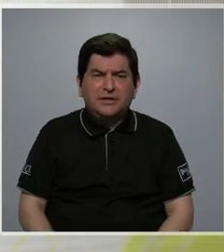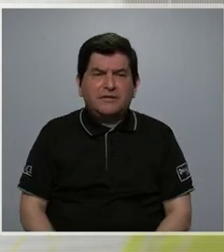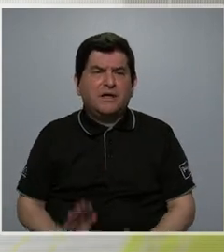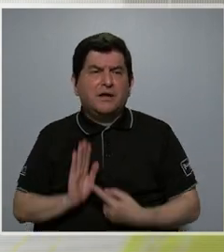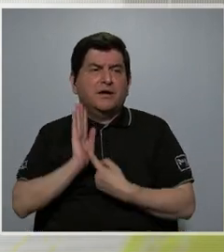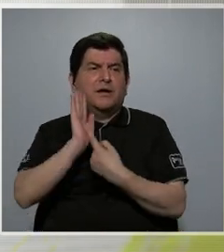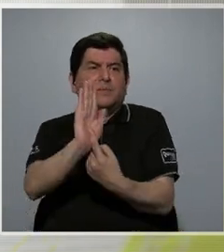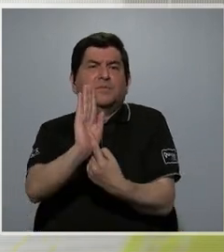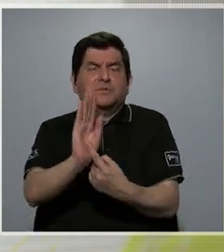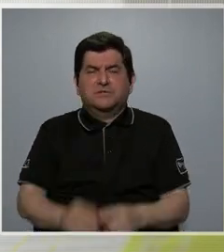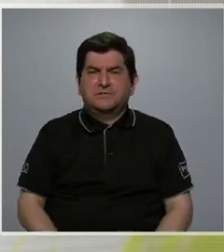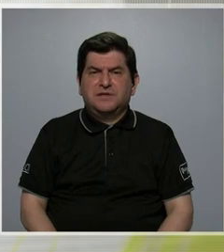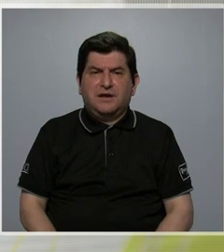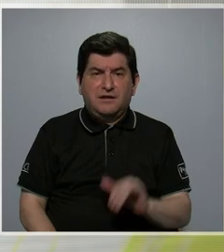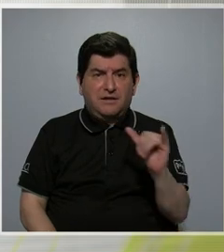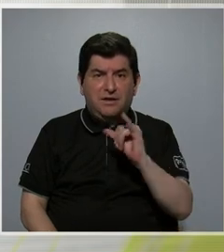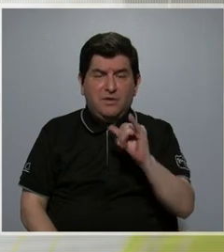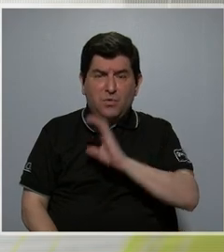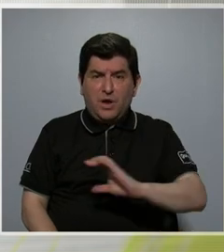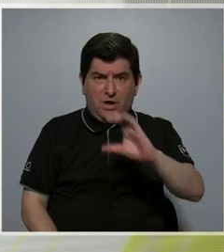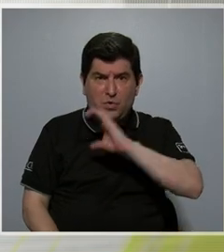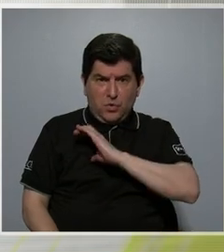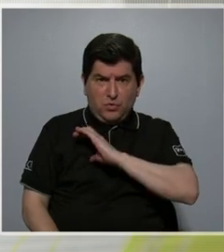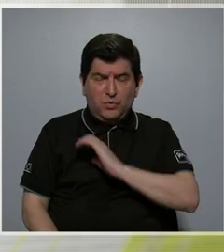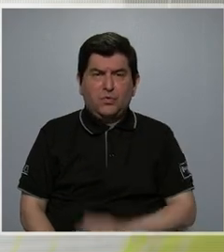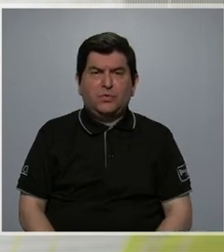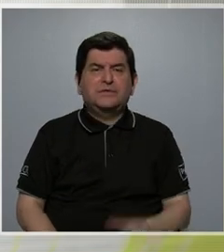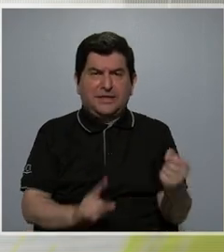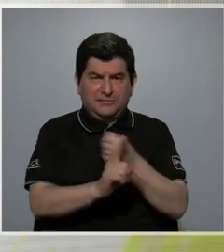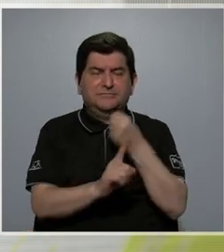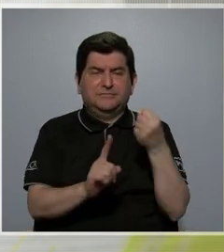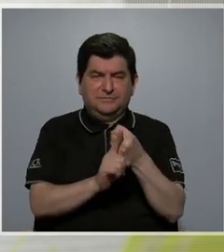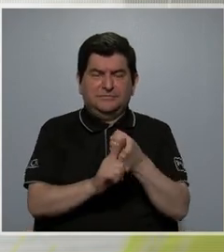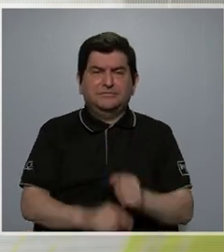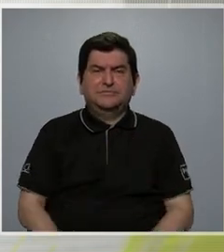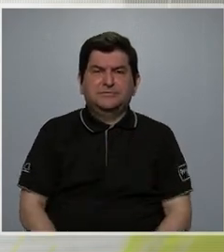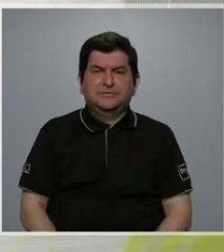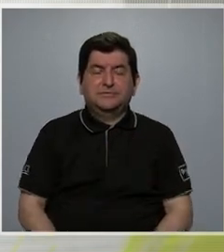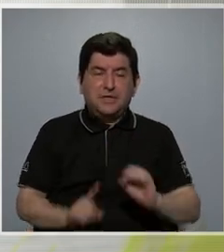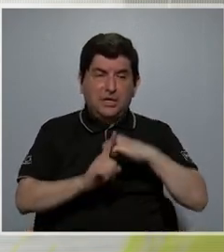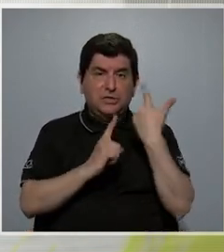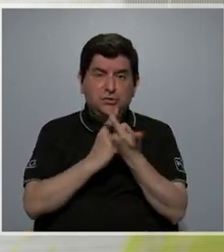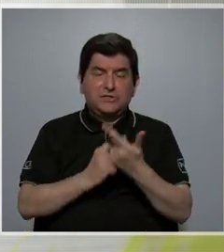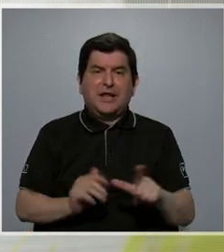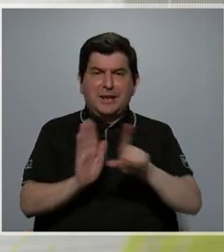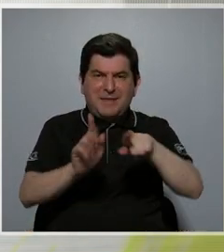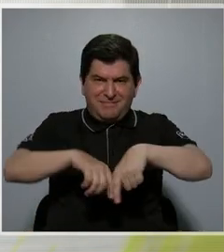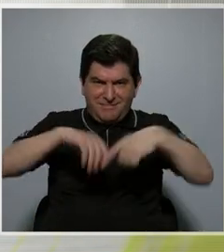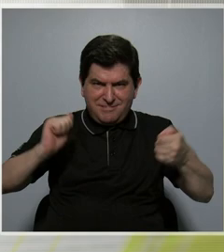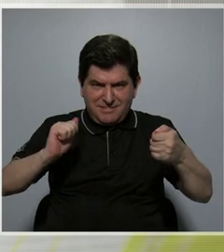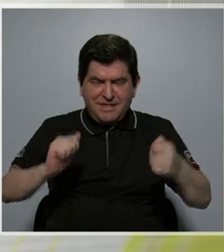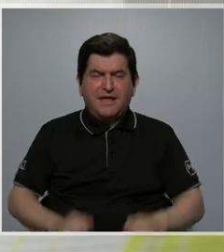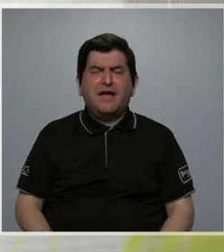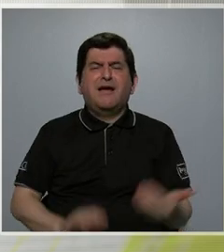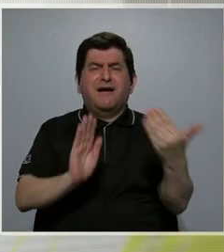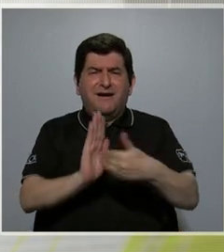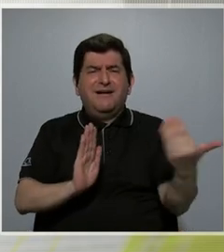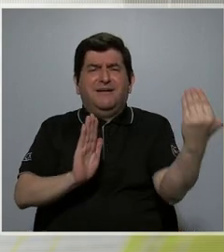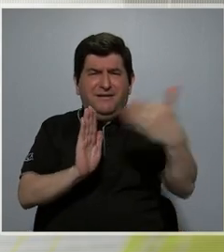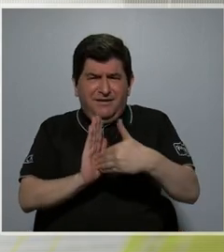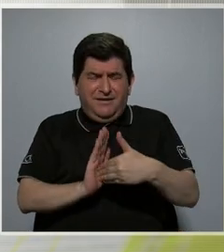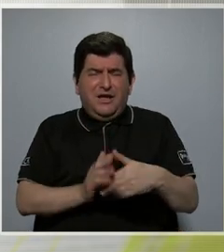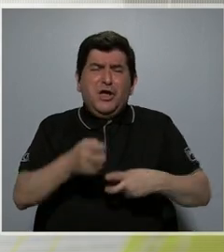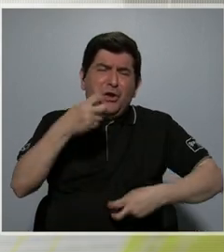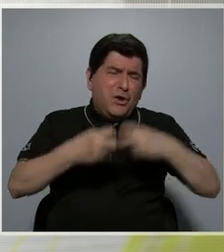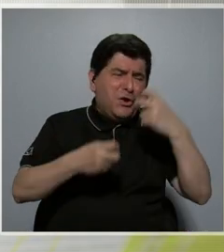manifestarse con estas conductas que pueden ser bastante disruptivas, ¿no?, socialmente y que pueden causar tanto daño y